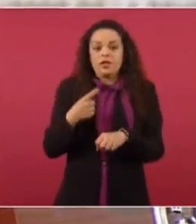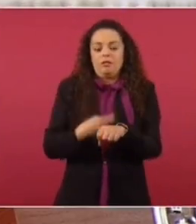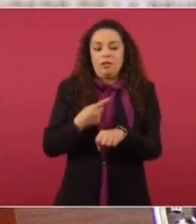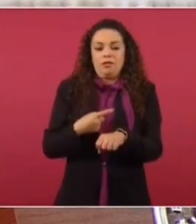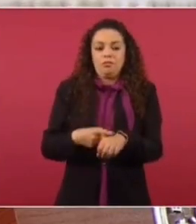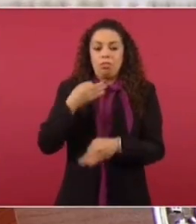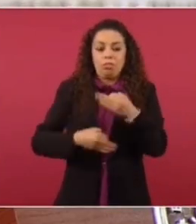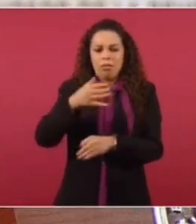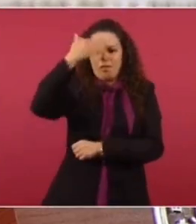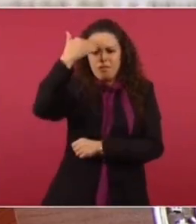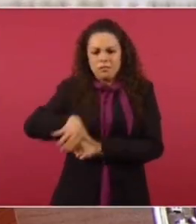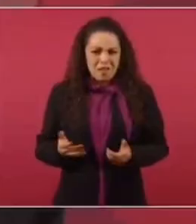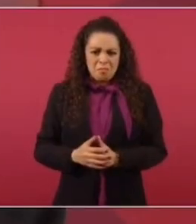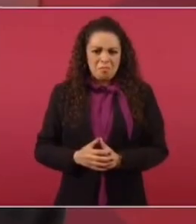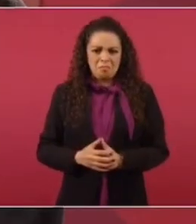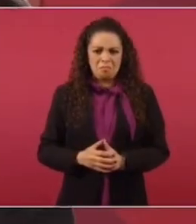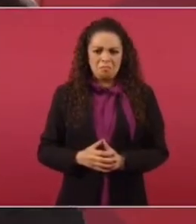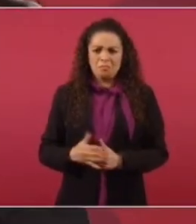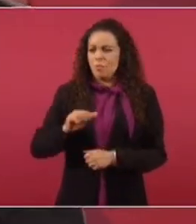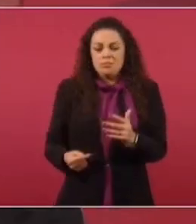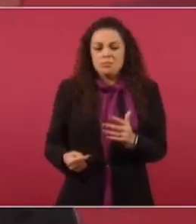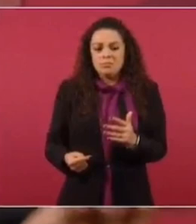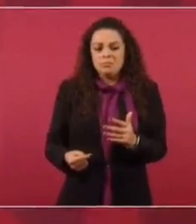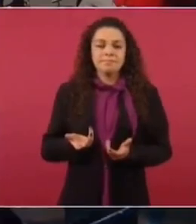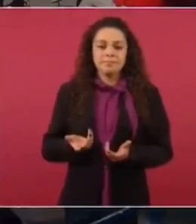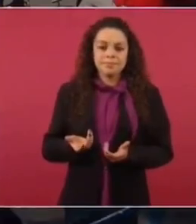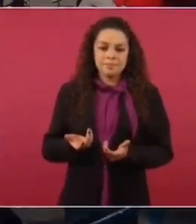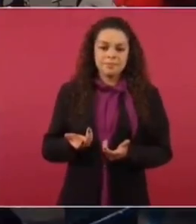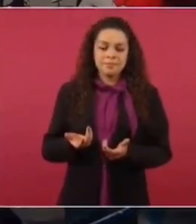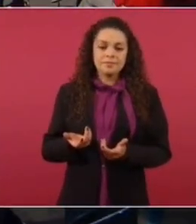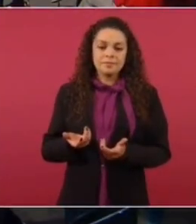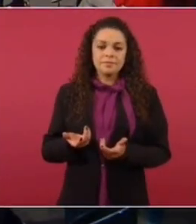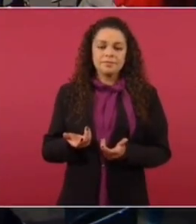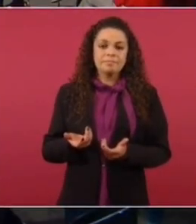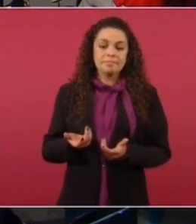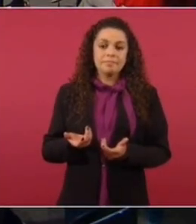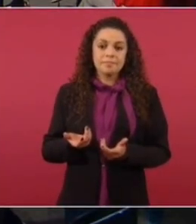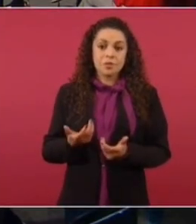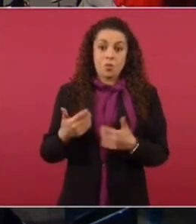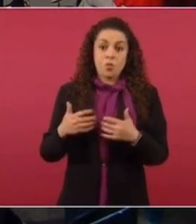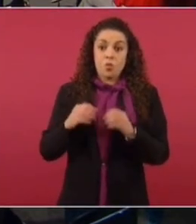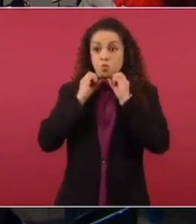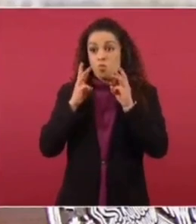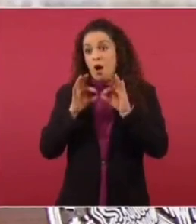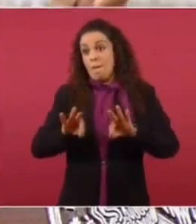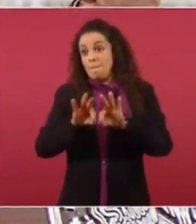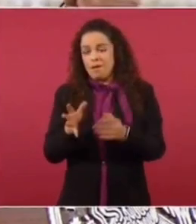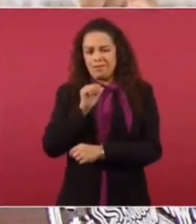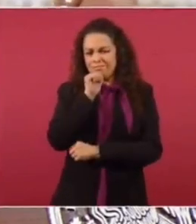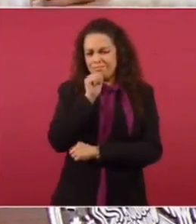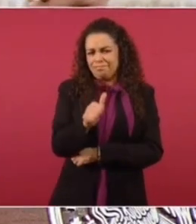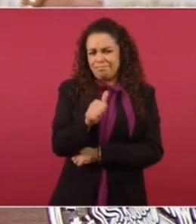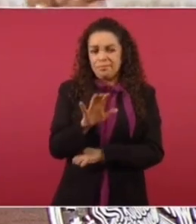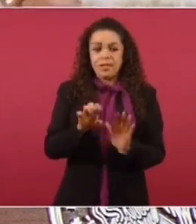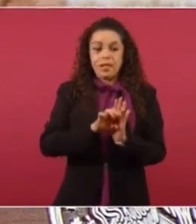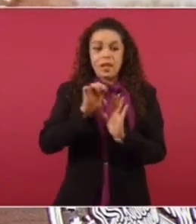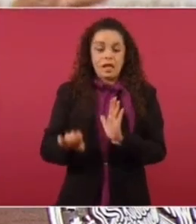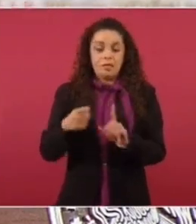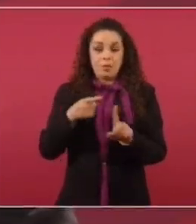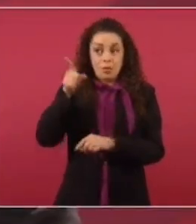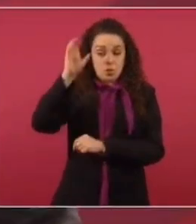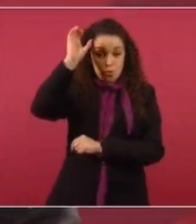y eso todo el mundo lo sabe, es de dominio público, y otras cosas sin trascendencia. Por ejemplo, esto de